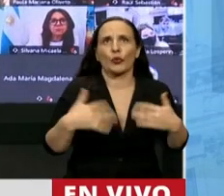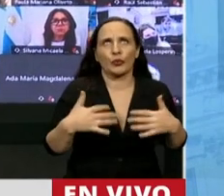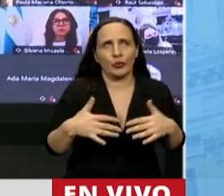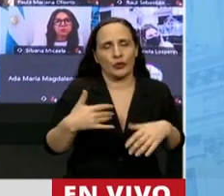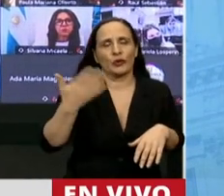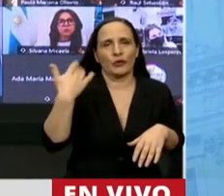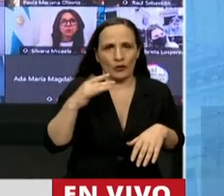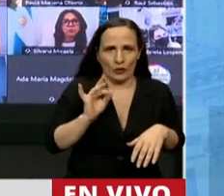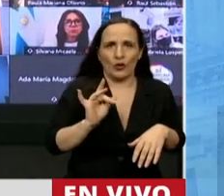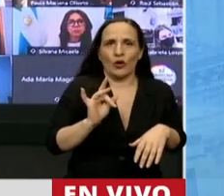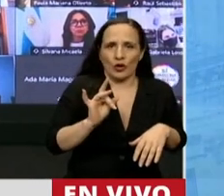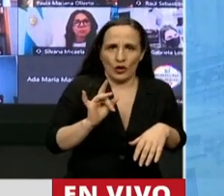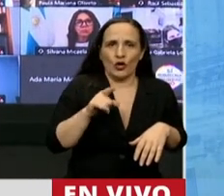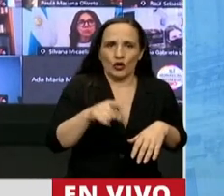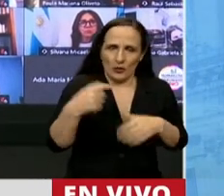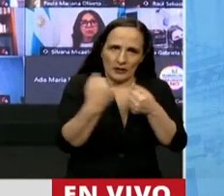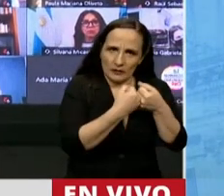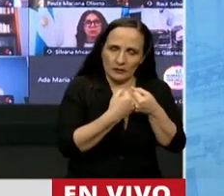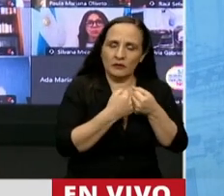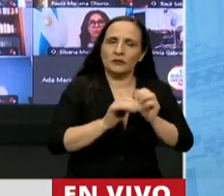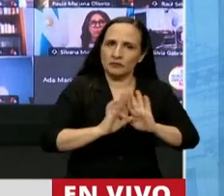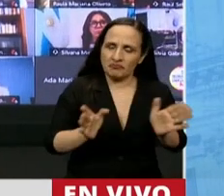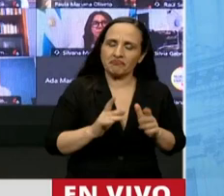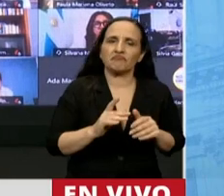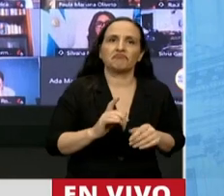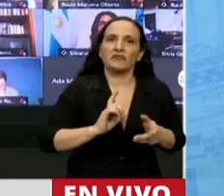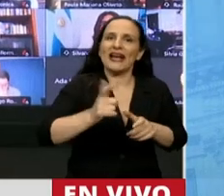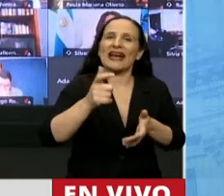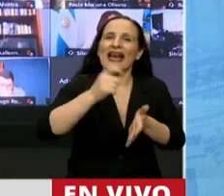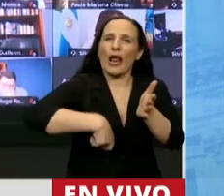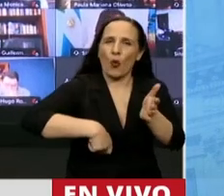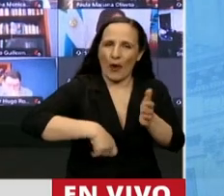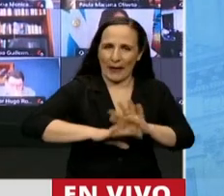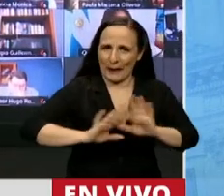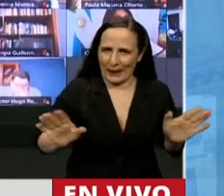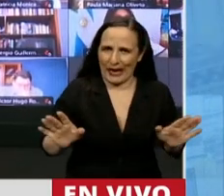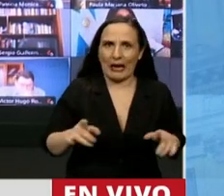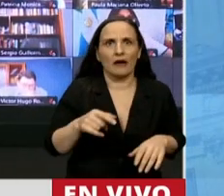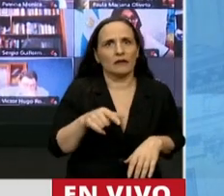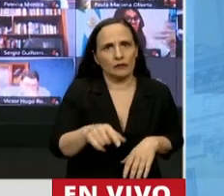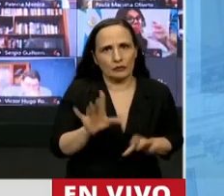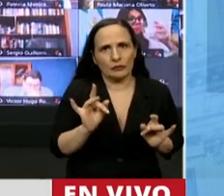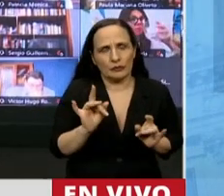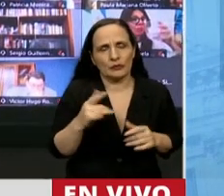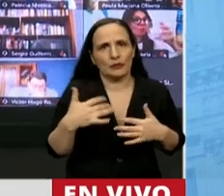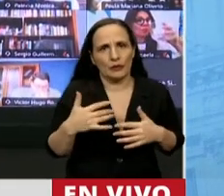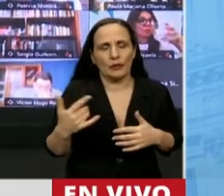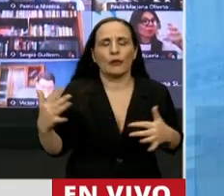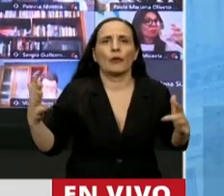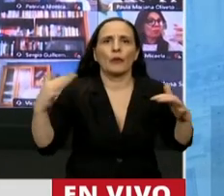acordar. Y las renovaciones costaron mucho, costaron que vengamos acá